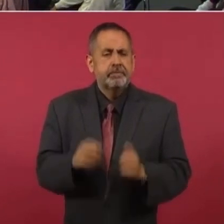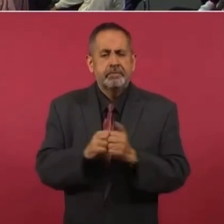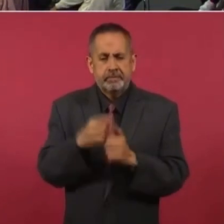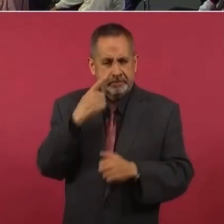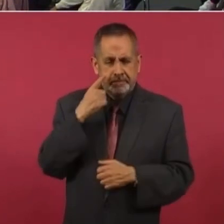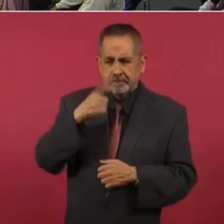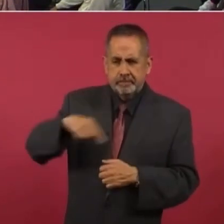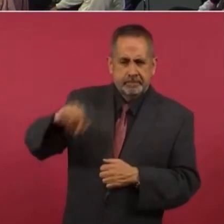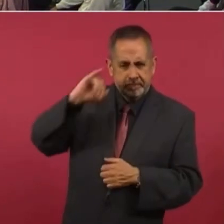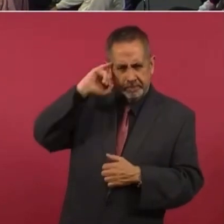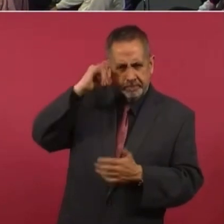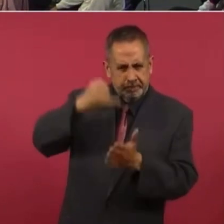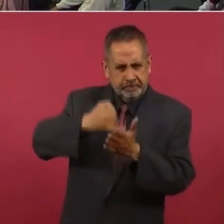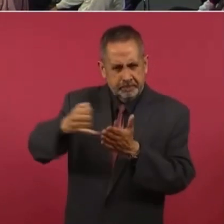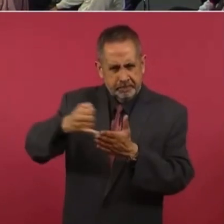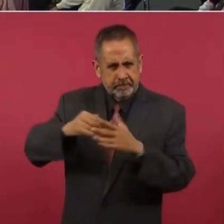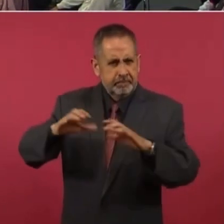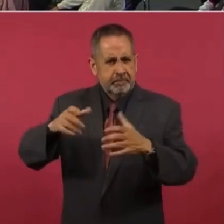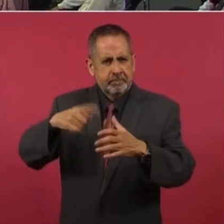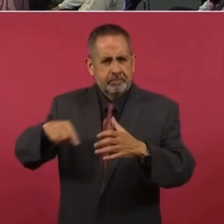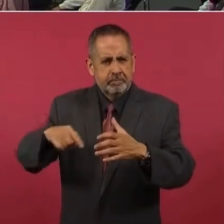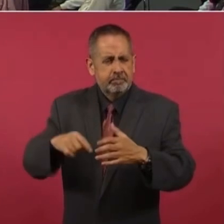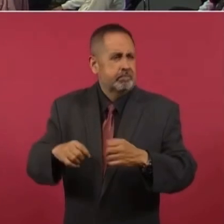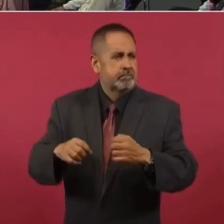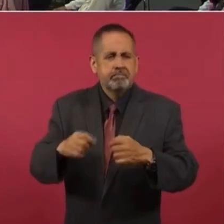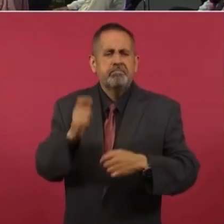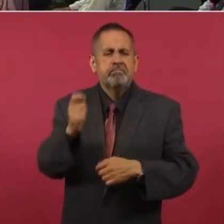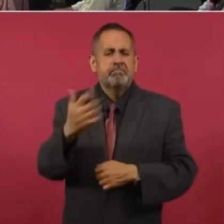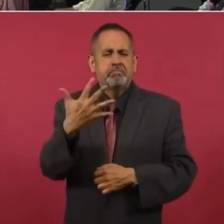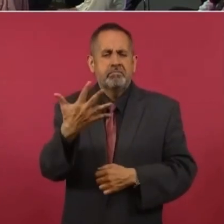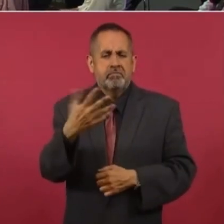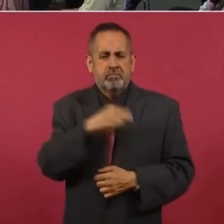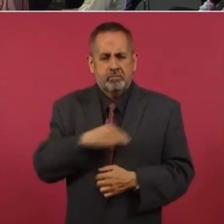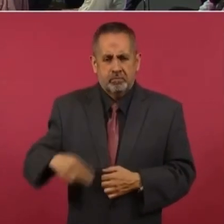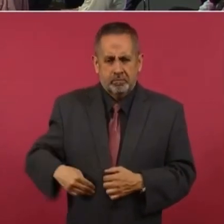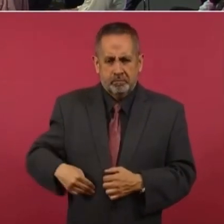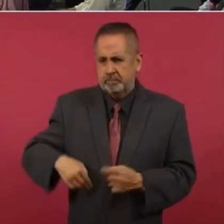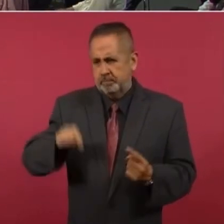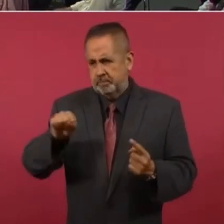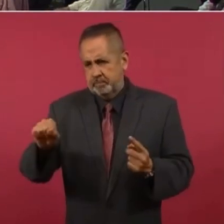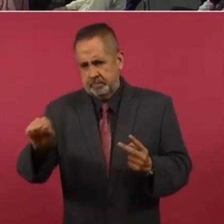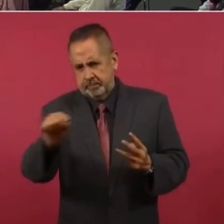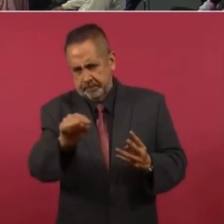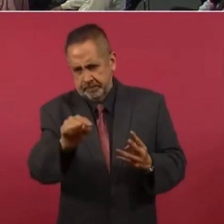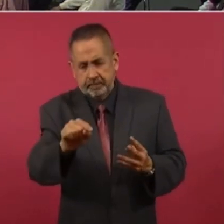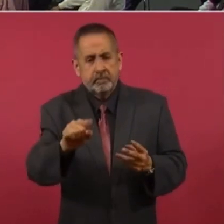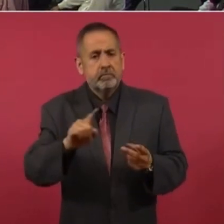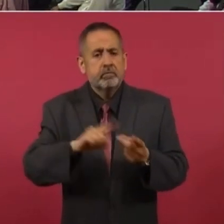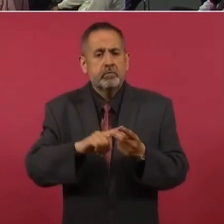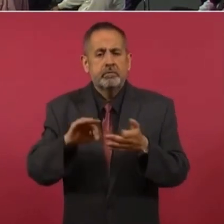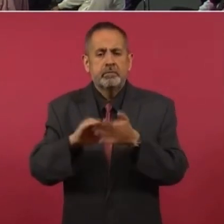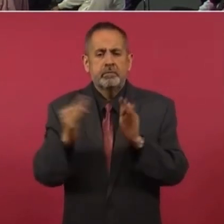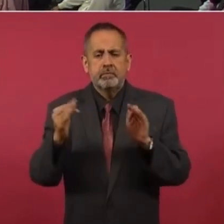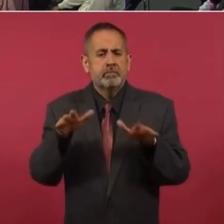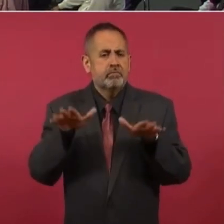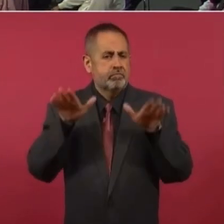habitantes de cinco municipios del aeropuerto,